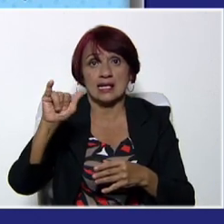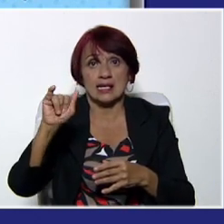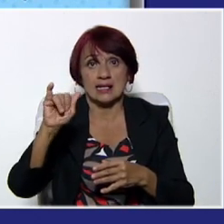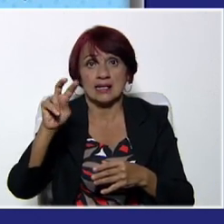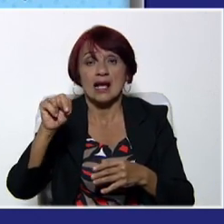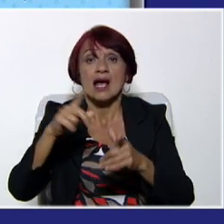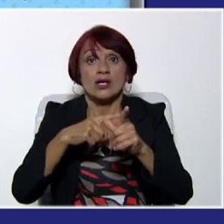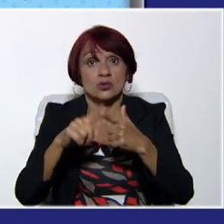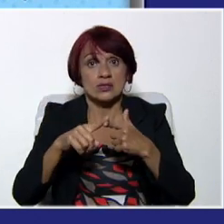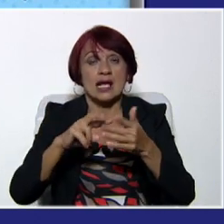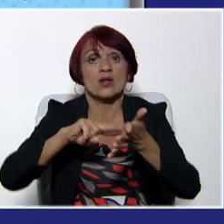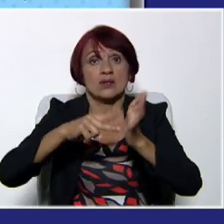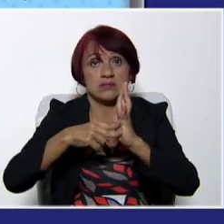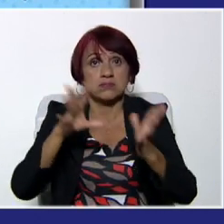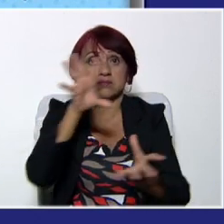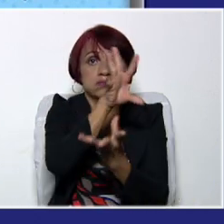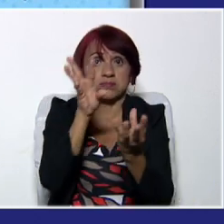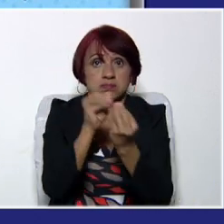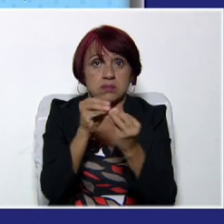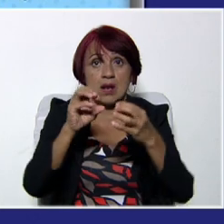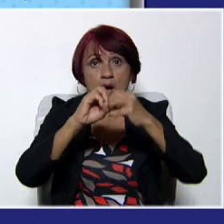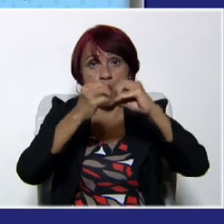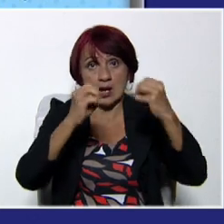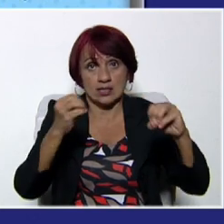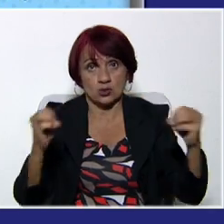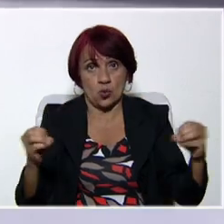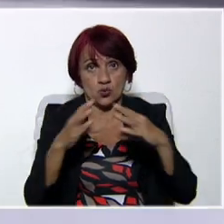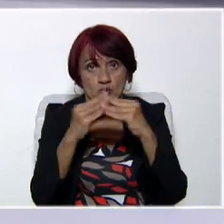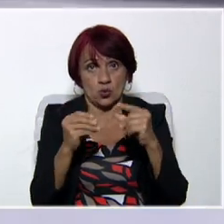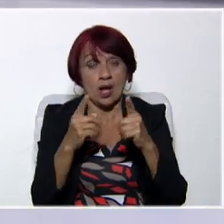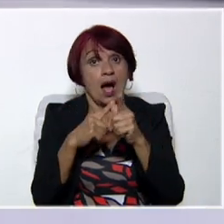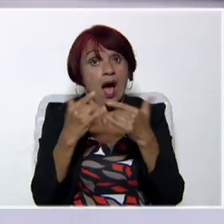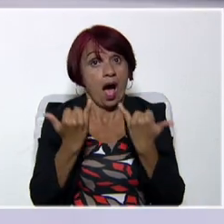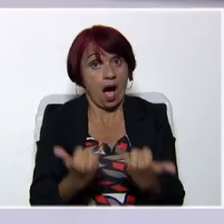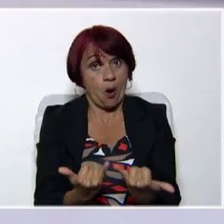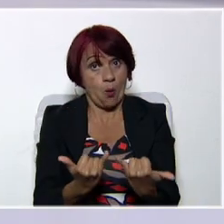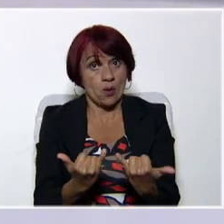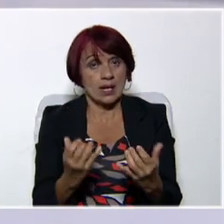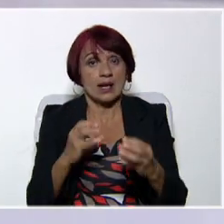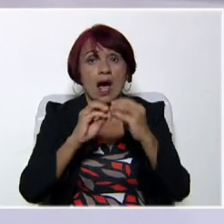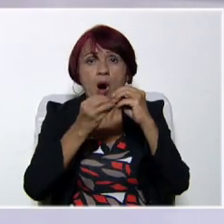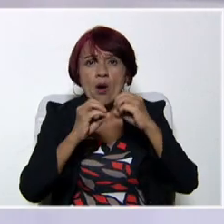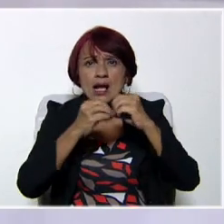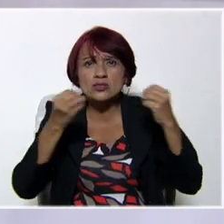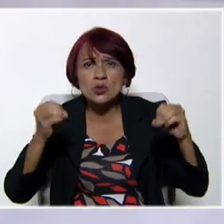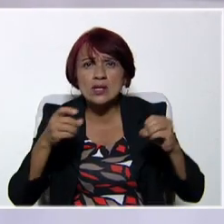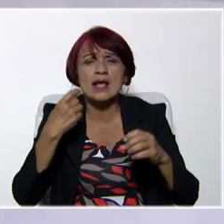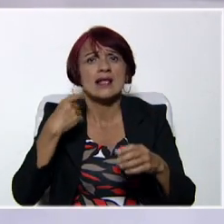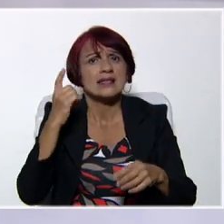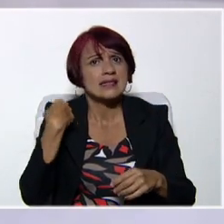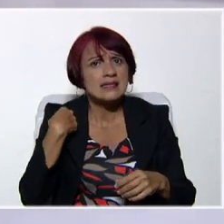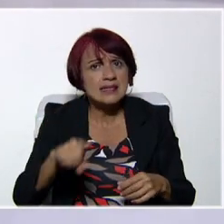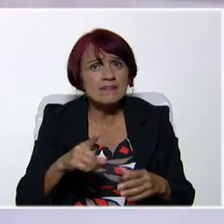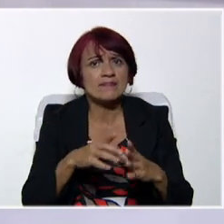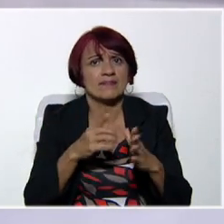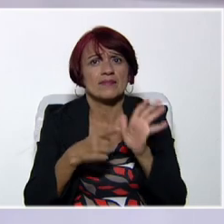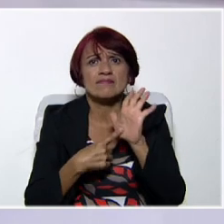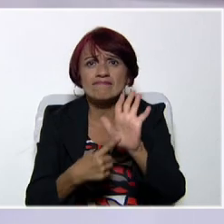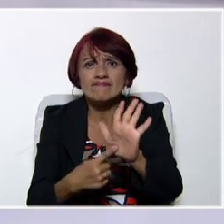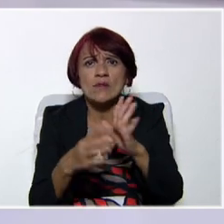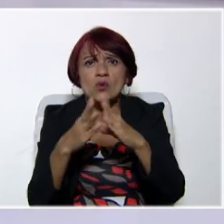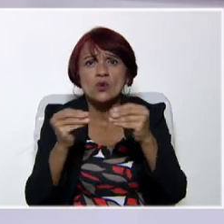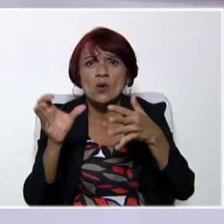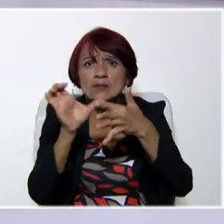bien. Así es como se conforman las oraciones. ¿Ok? Ahora, las oraciones también debemos tener presente que las podemos